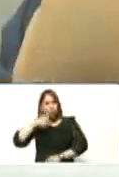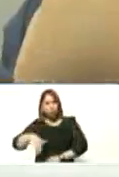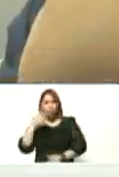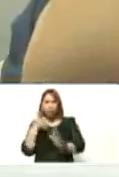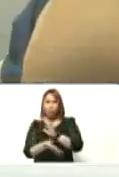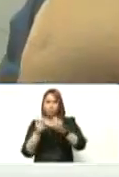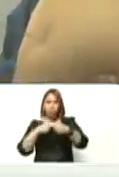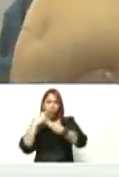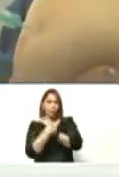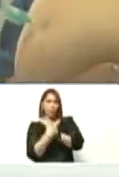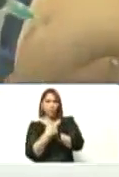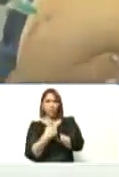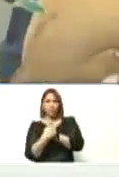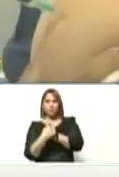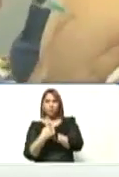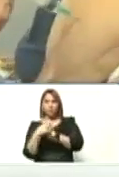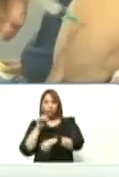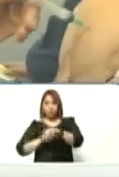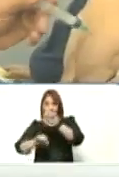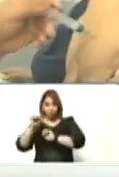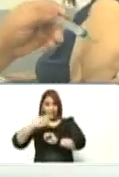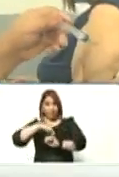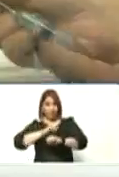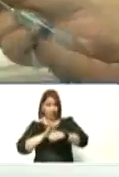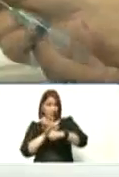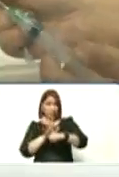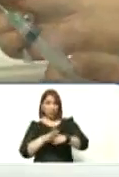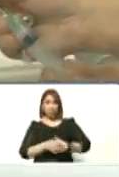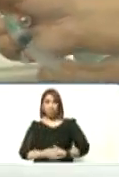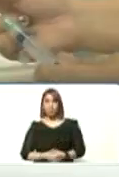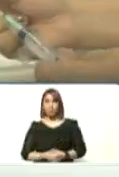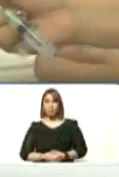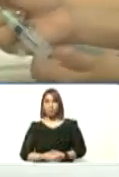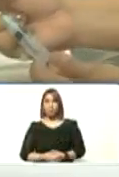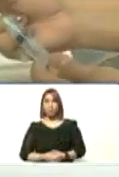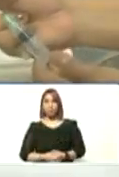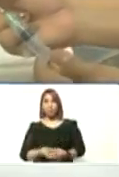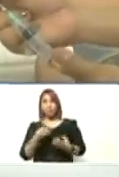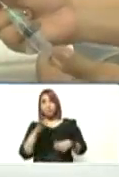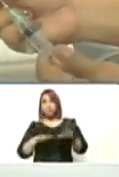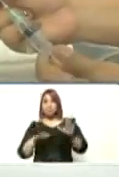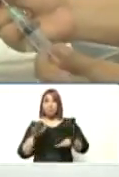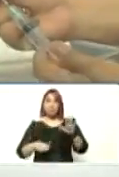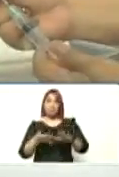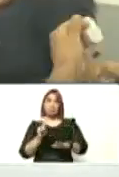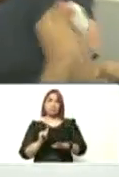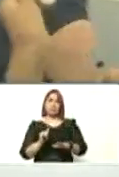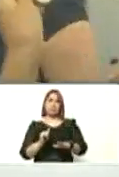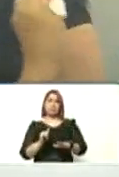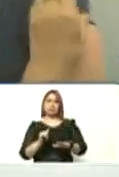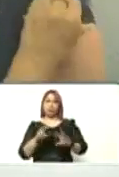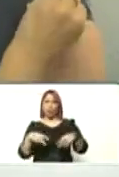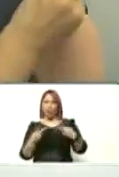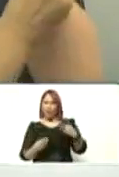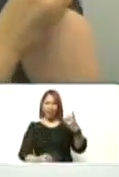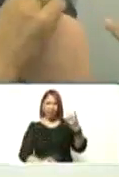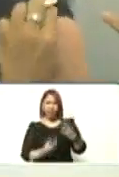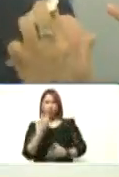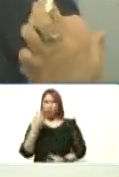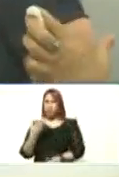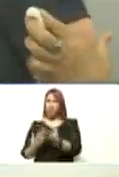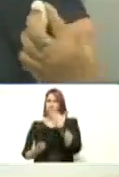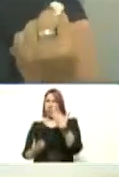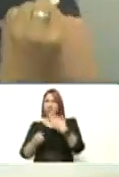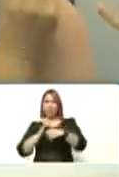componentes para defendernos del coronavirus que bueno a veces surgen estas variantes como el Omicron